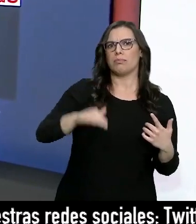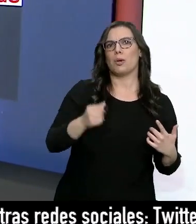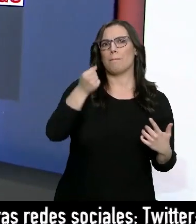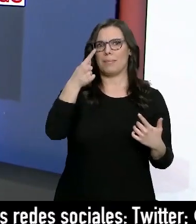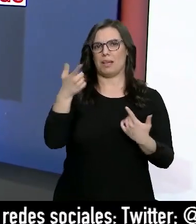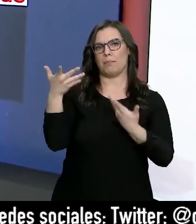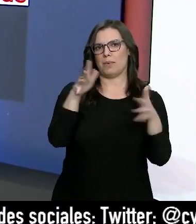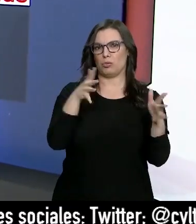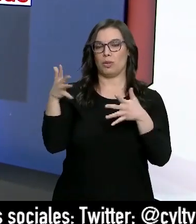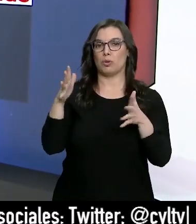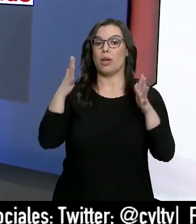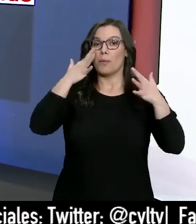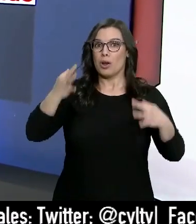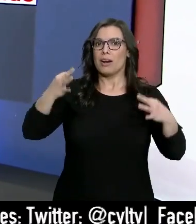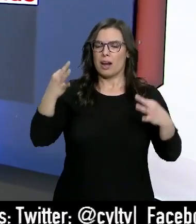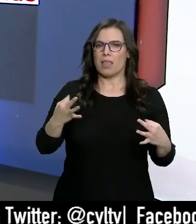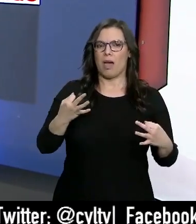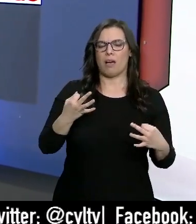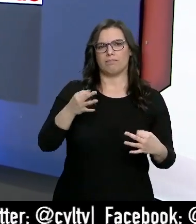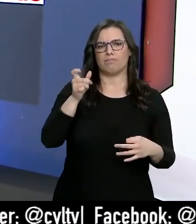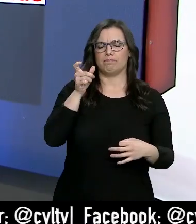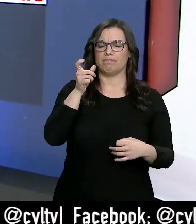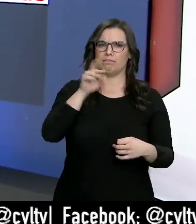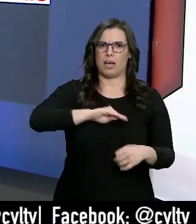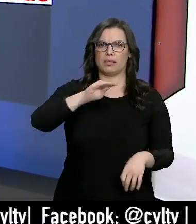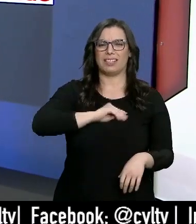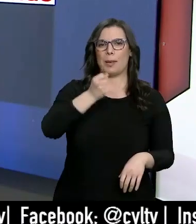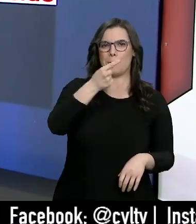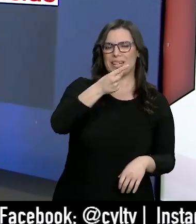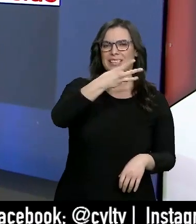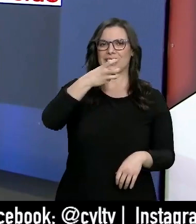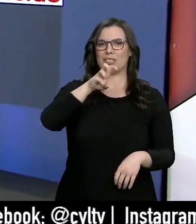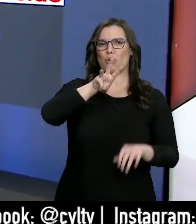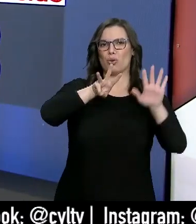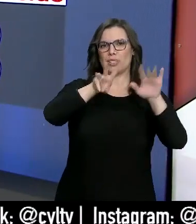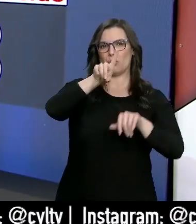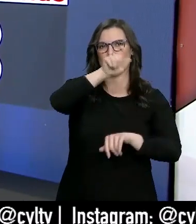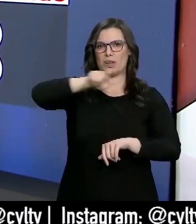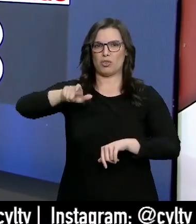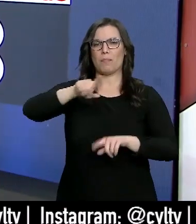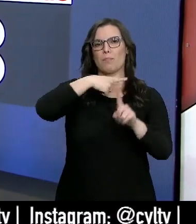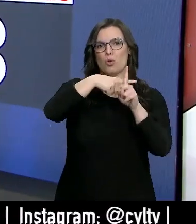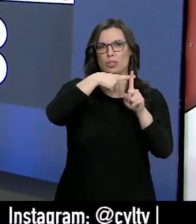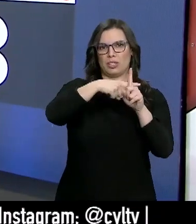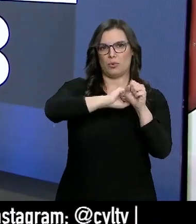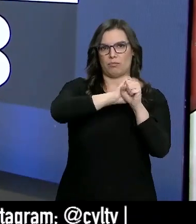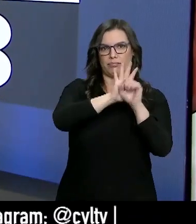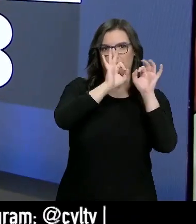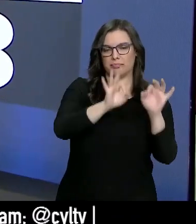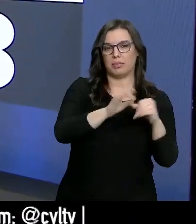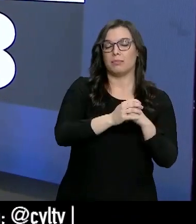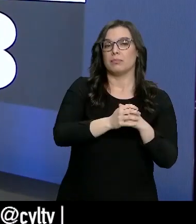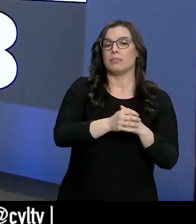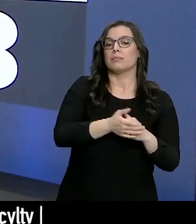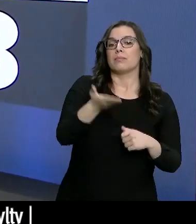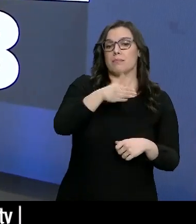millar, aunque la cifra sigue siendo elevada a 1.381 positivos. Lo que sí aumenta y preocupa